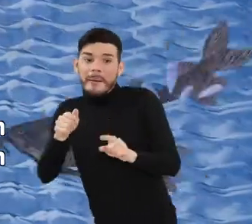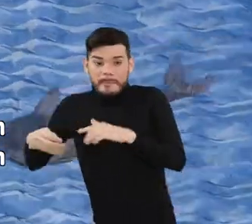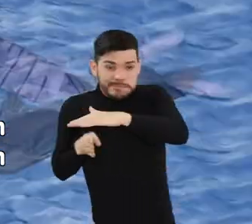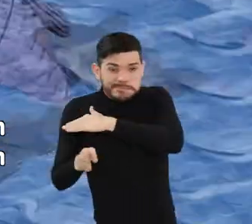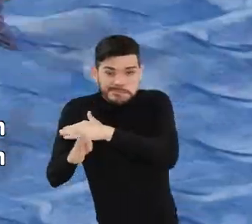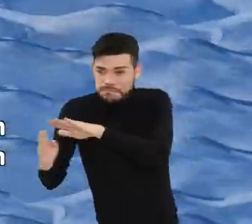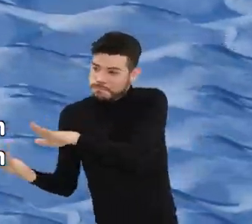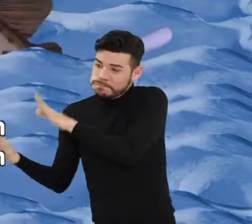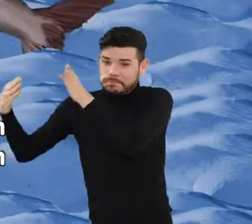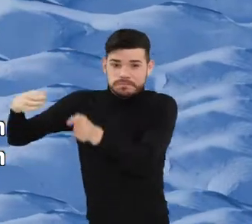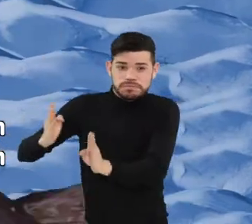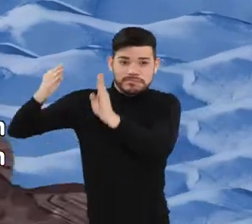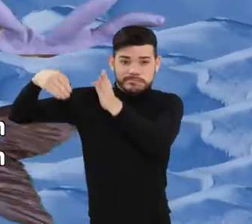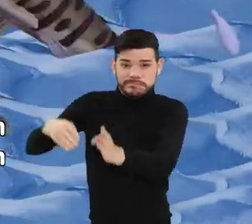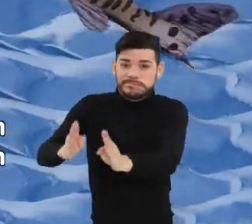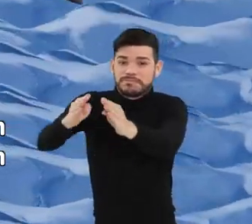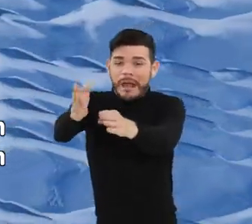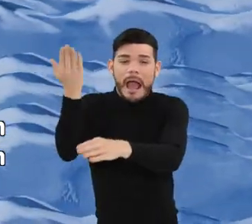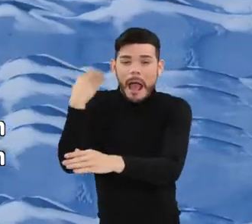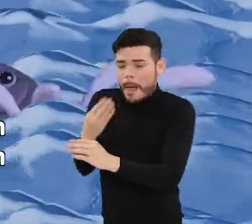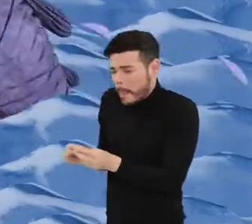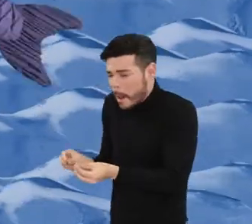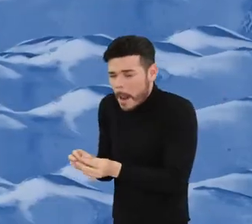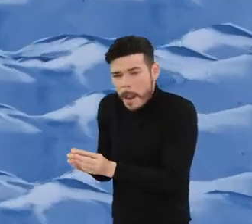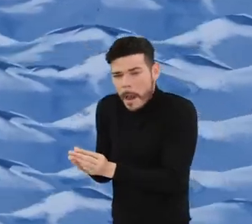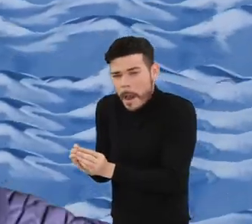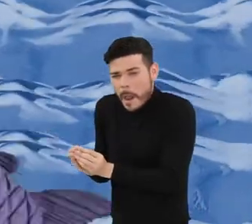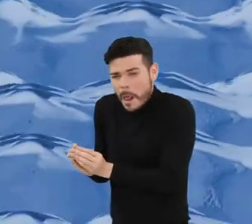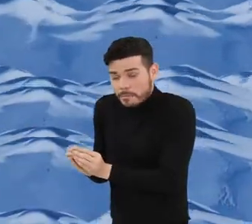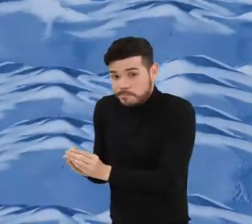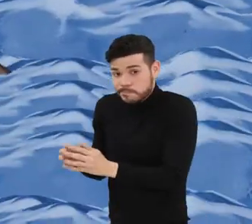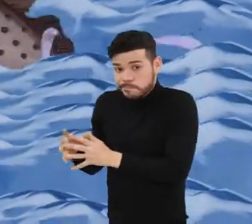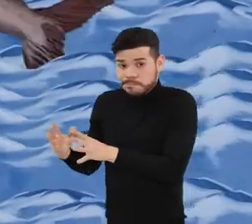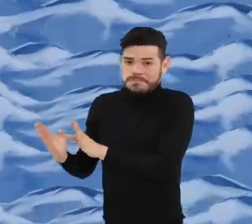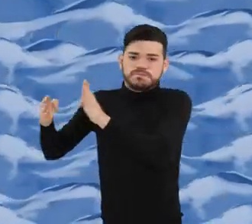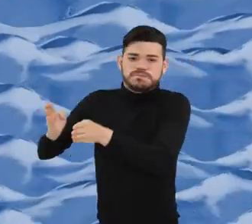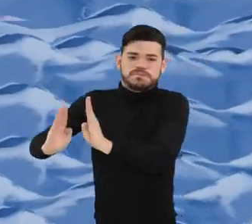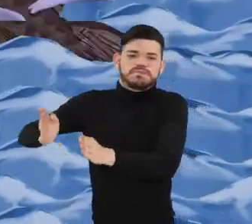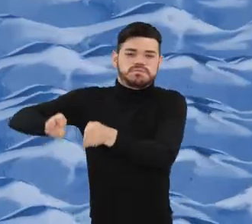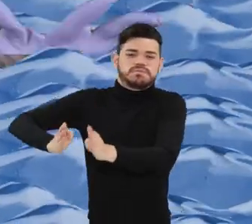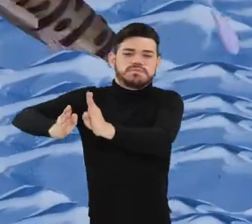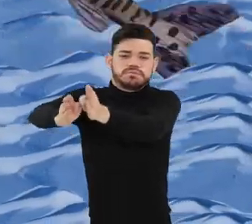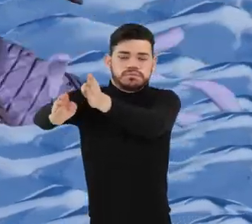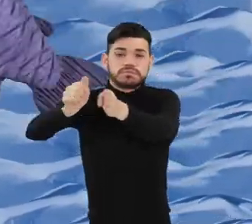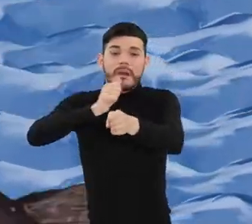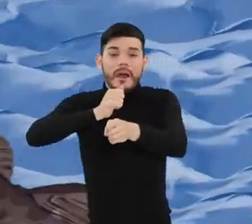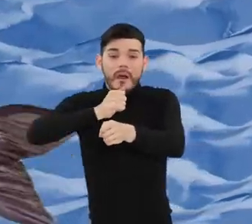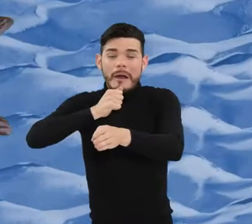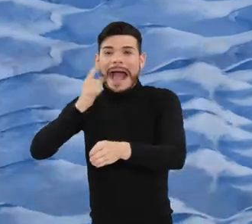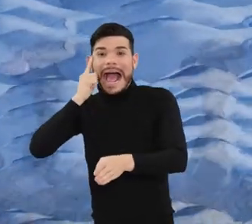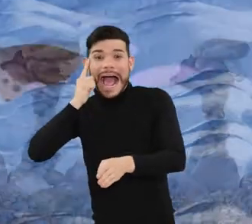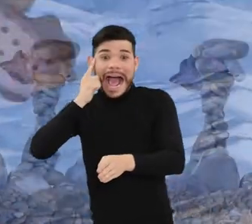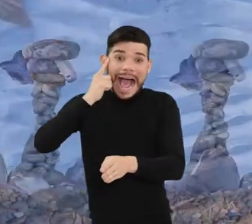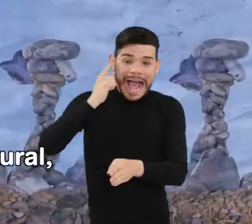abandonan las cálidas ciénagas donde se criaron y suben contra la corriente a desobar aguas arriba.